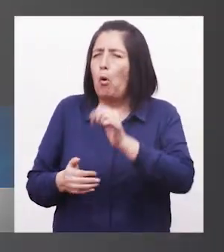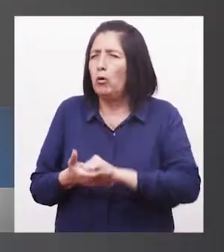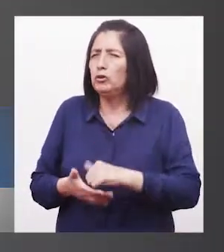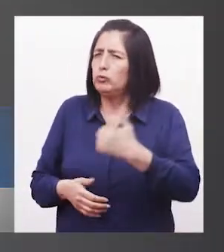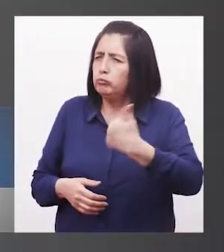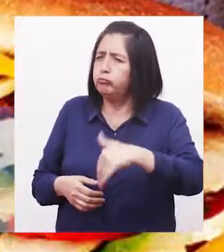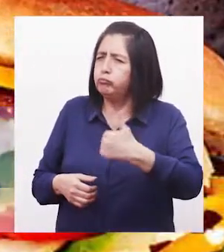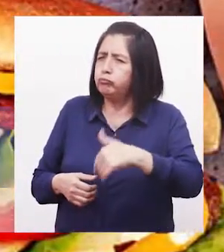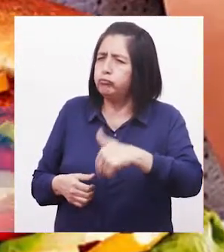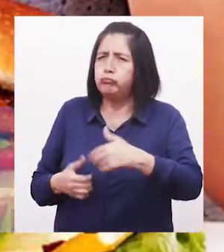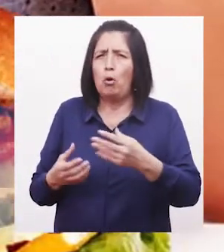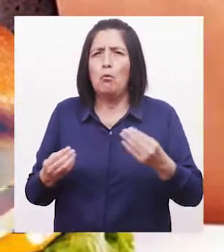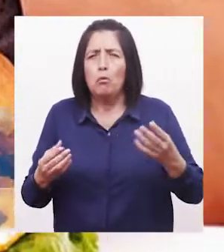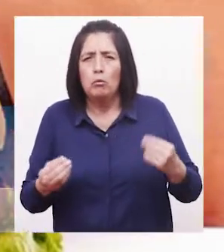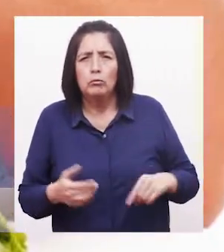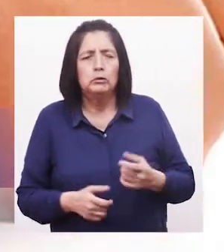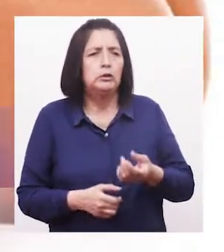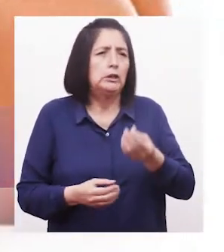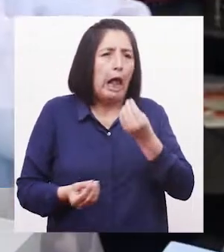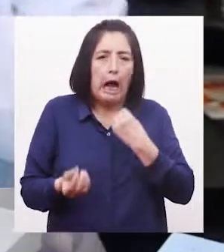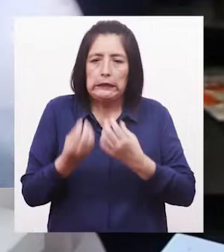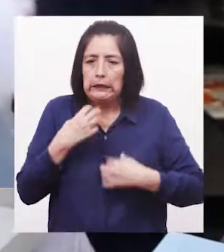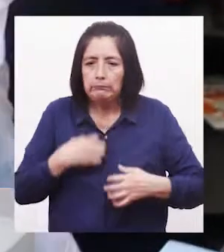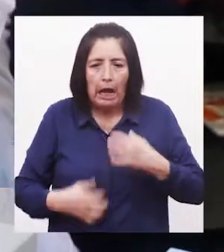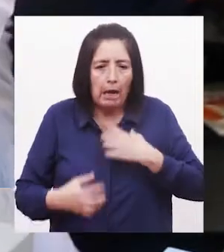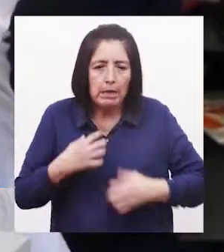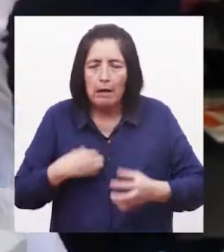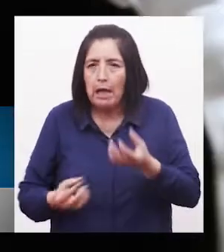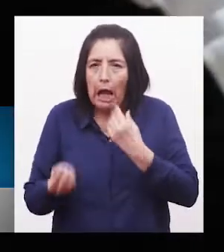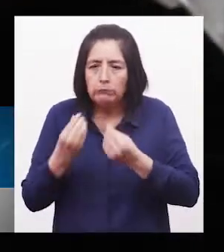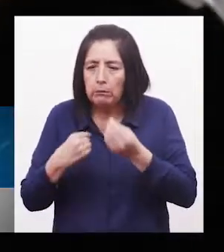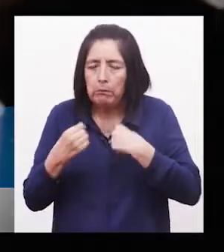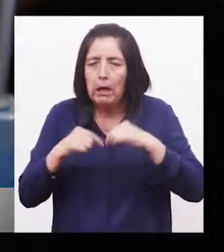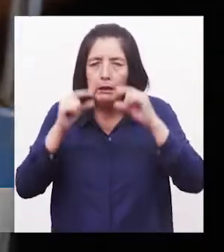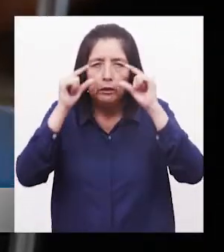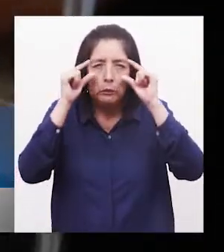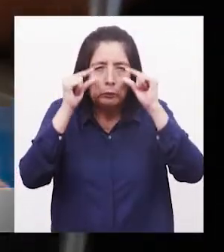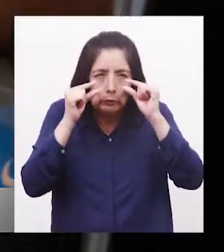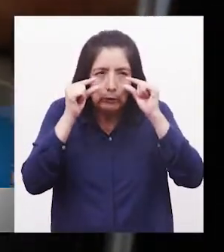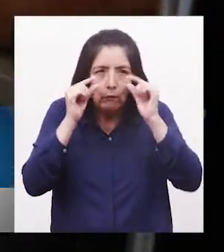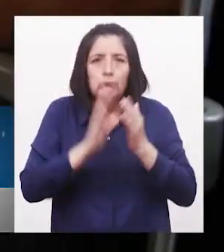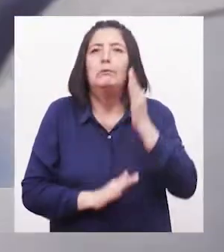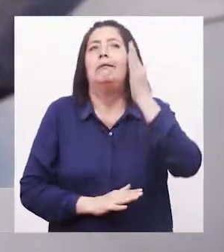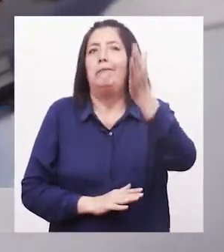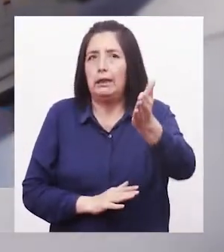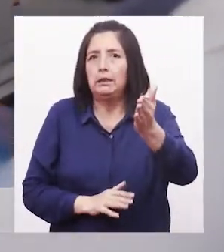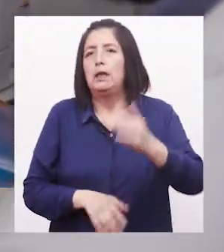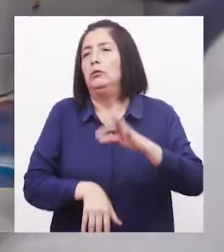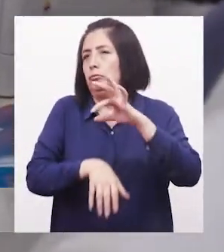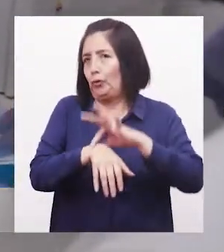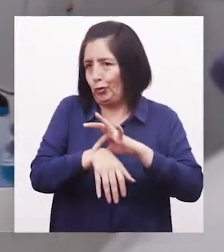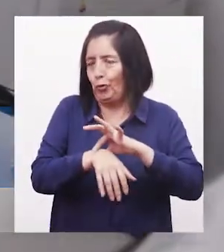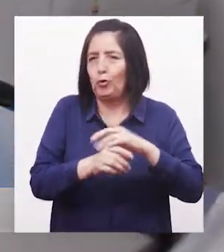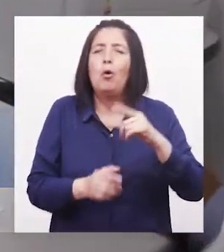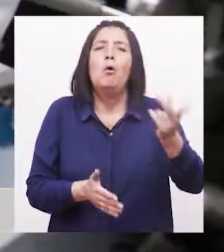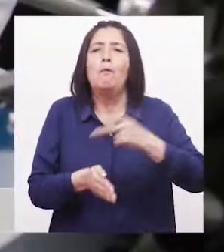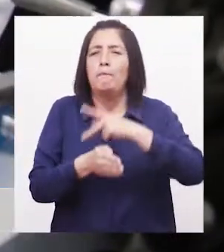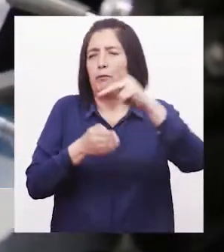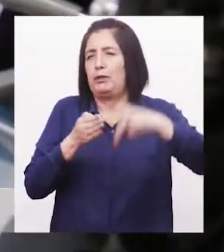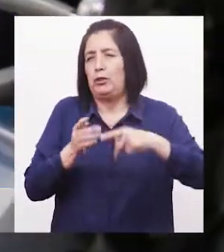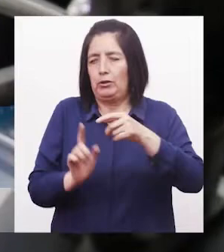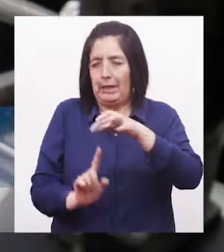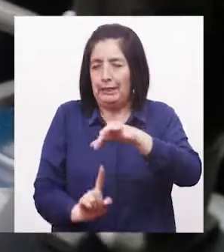abundantemente, si tiene un apetito voraz Si empieza a perder la vista, acuda a un médico general o un especialista